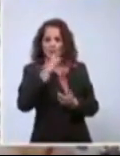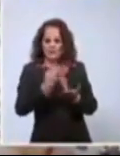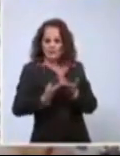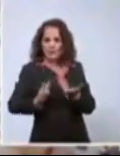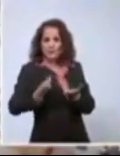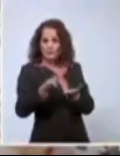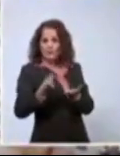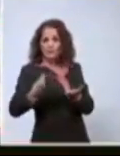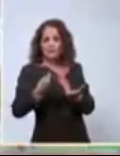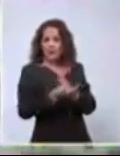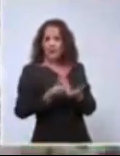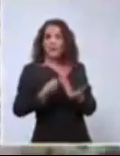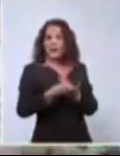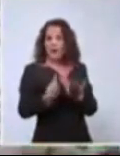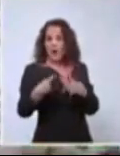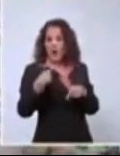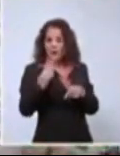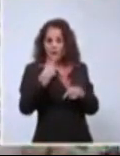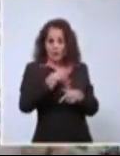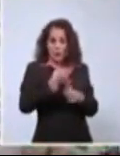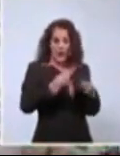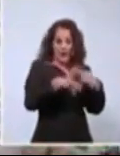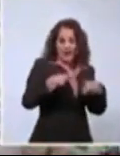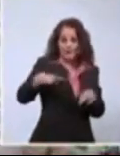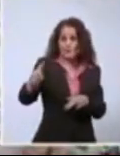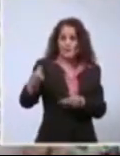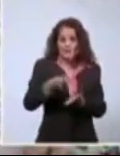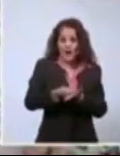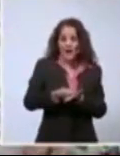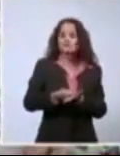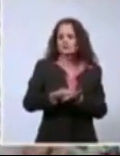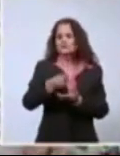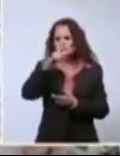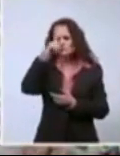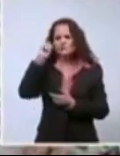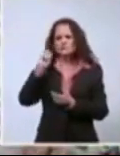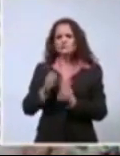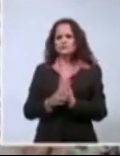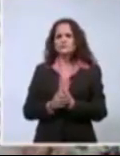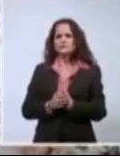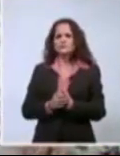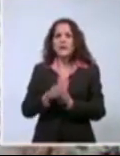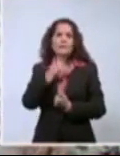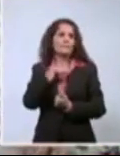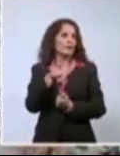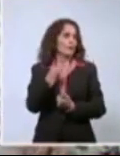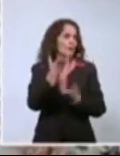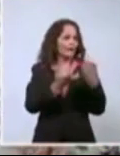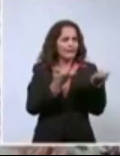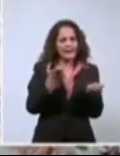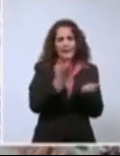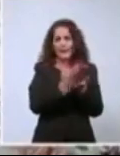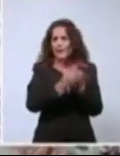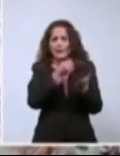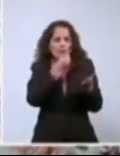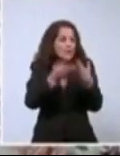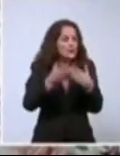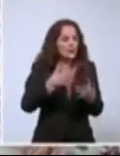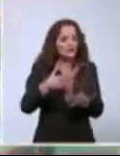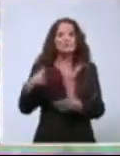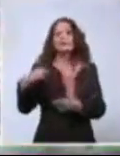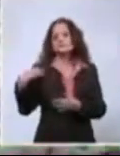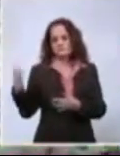también pensó por una, por eso de darle candela a una escuela, a un sector, vea lo que fuera, lo que más